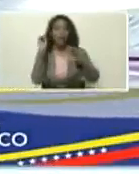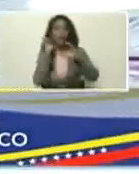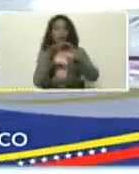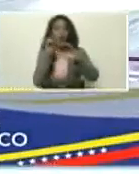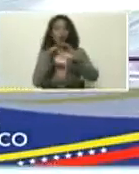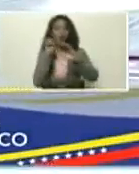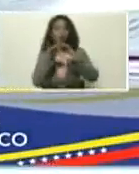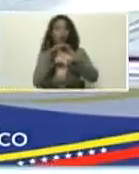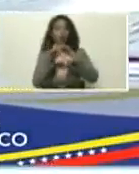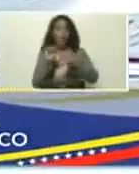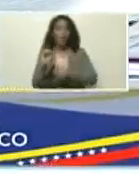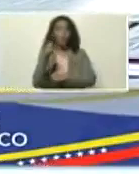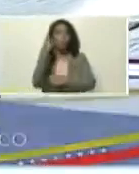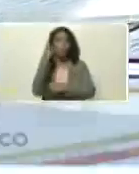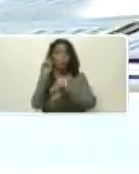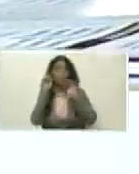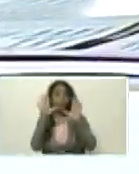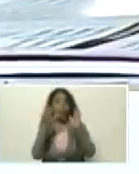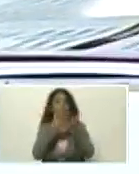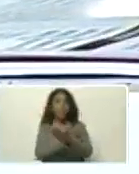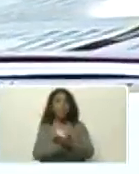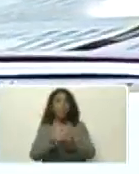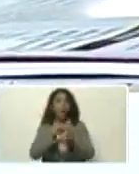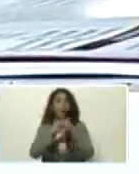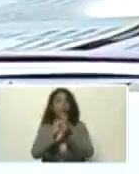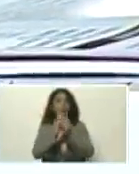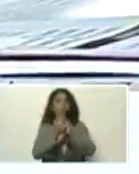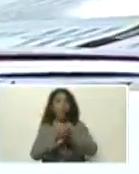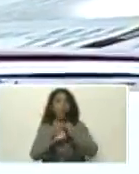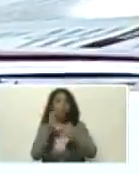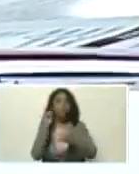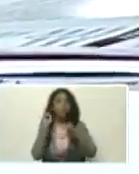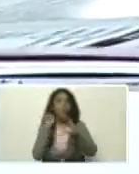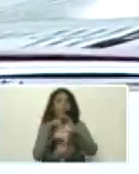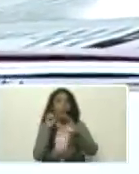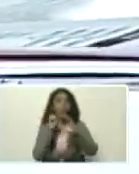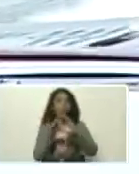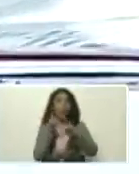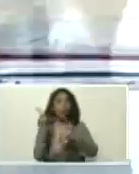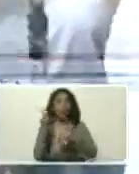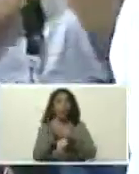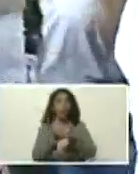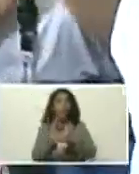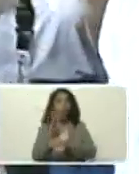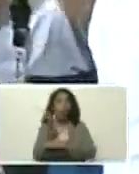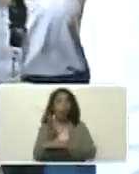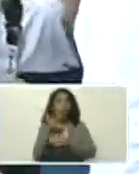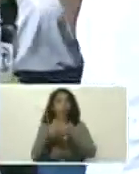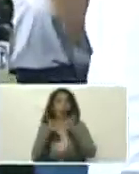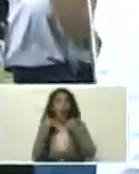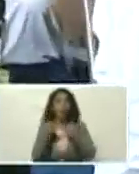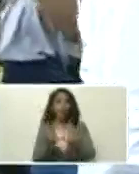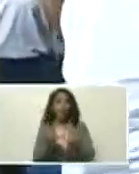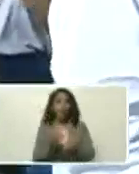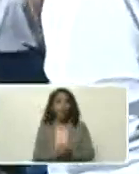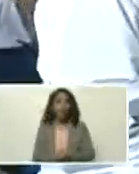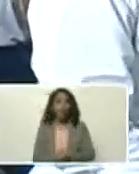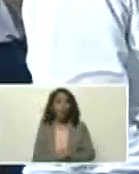y los primeros, 10 millones, rotativos, del fondo, que se vayan, actualizando,